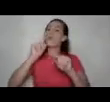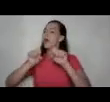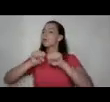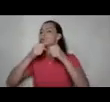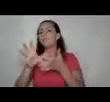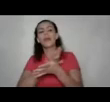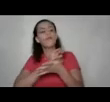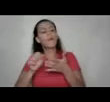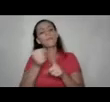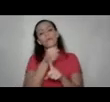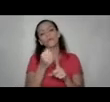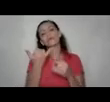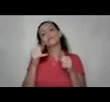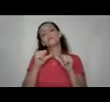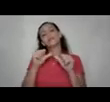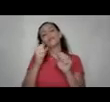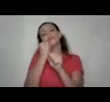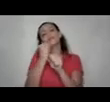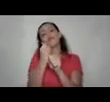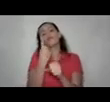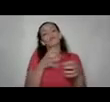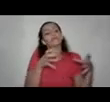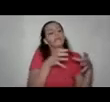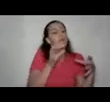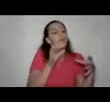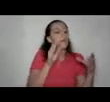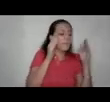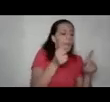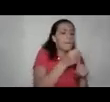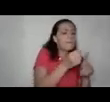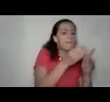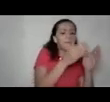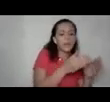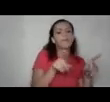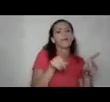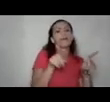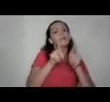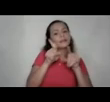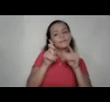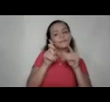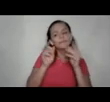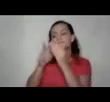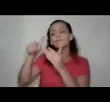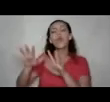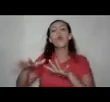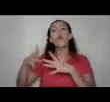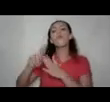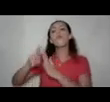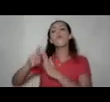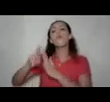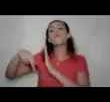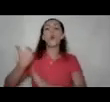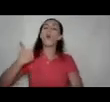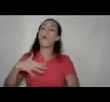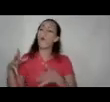violencia si seguimos trabajando únicamente centradas en las personas víctimas también tenemos que contemplar cómo es el rol de los